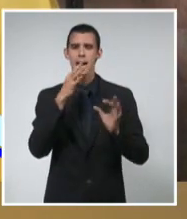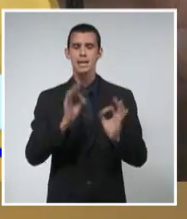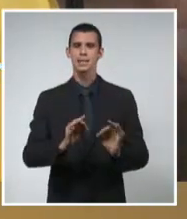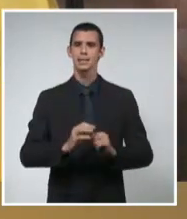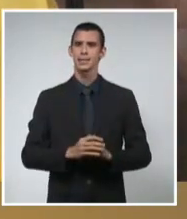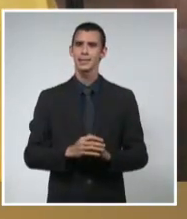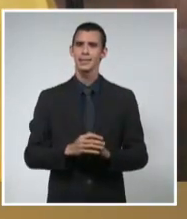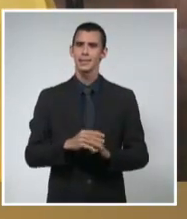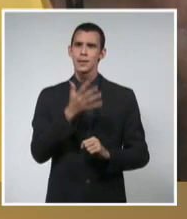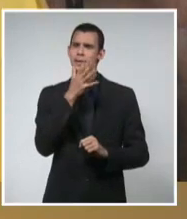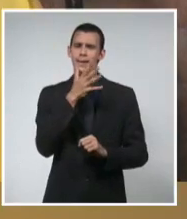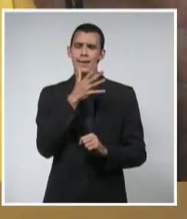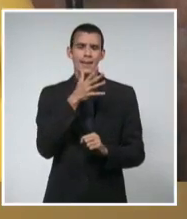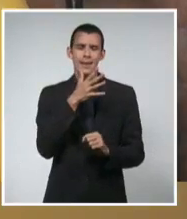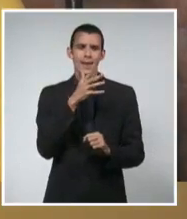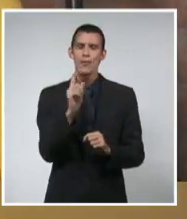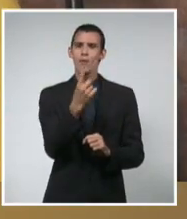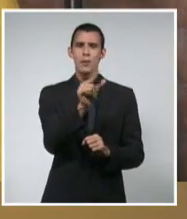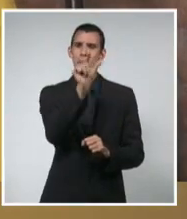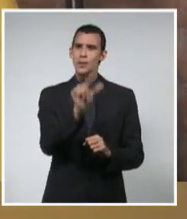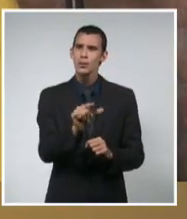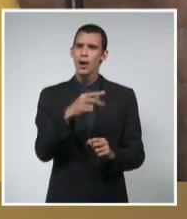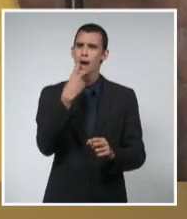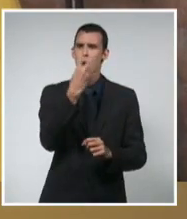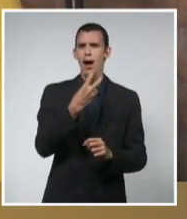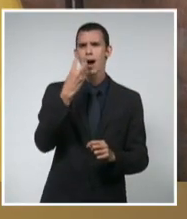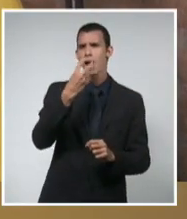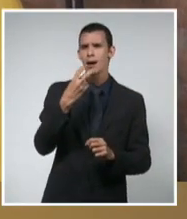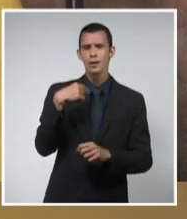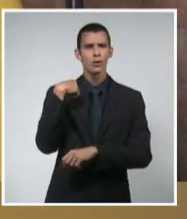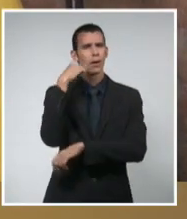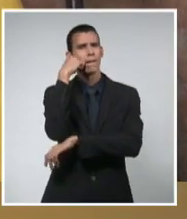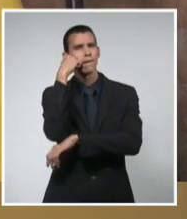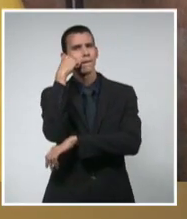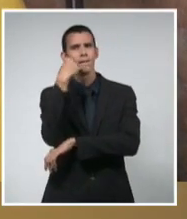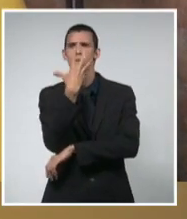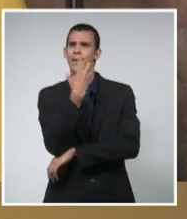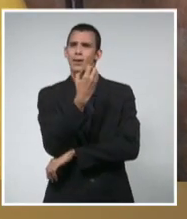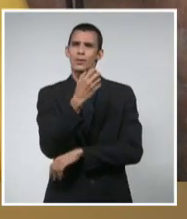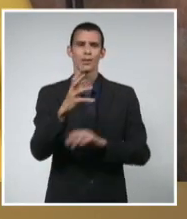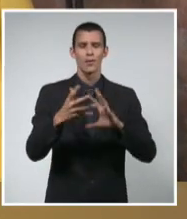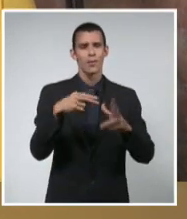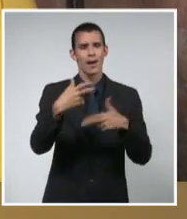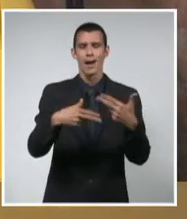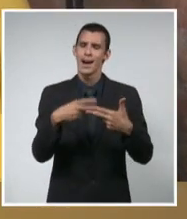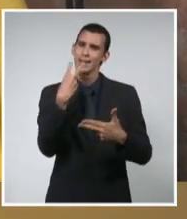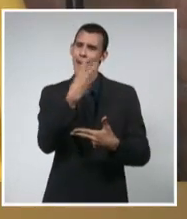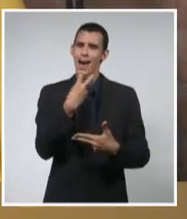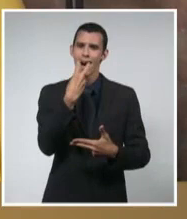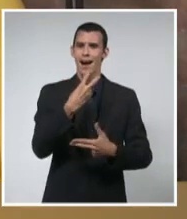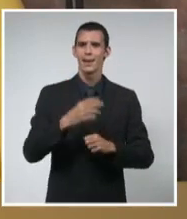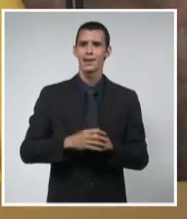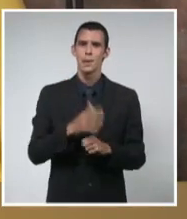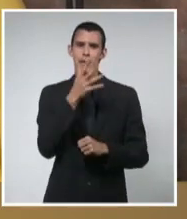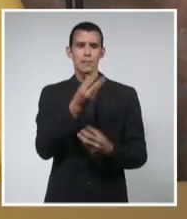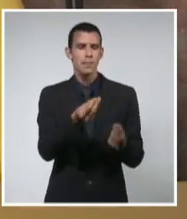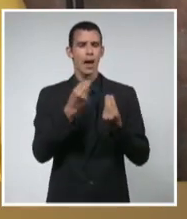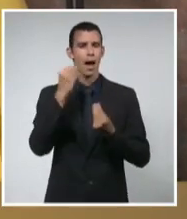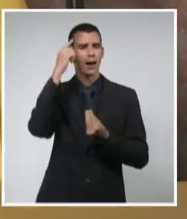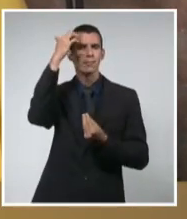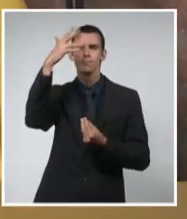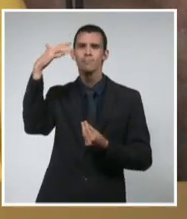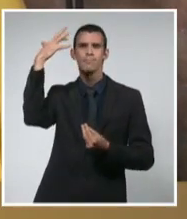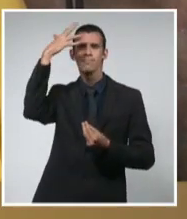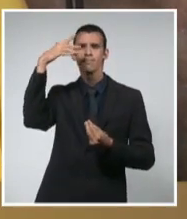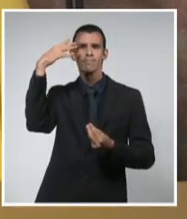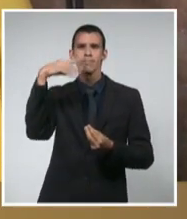ello. Y uno viajaba, a mí me encantaba escuchar a Eusebio, porque uno podía viajar en la